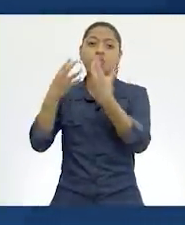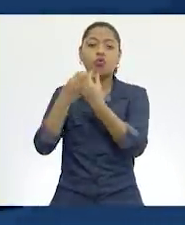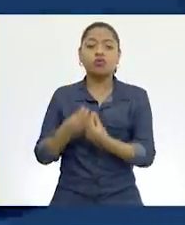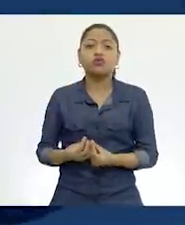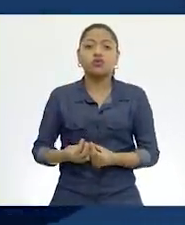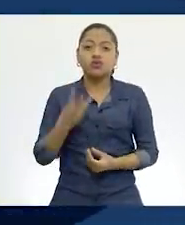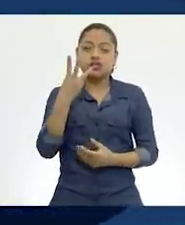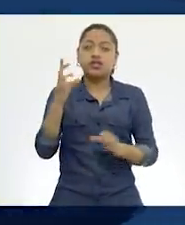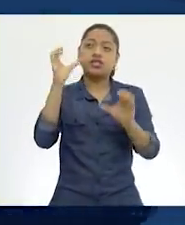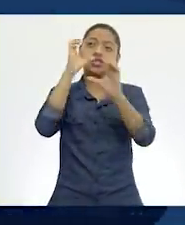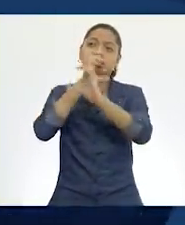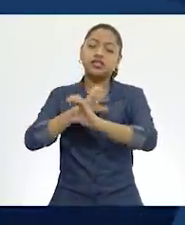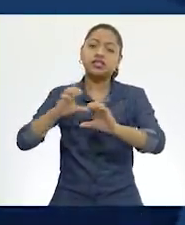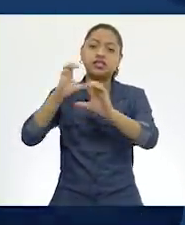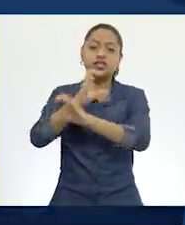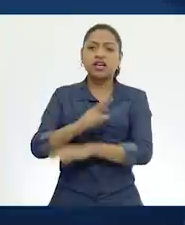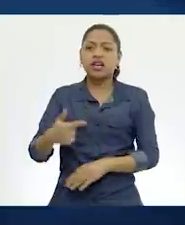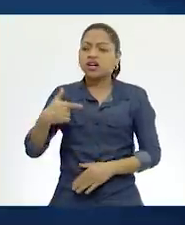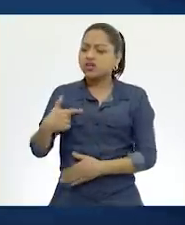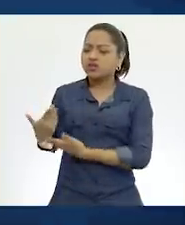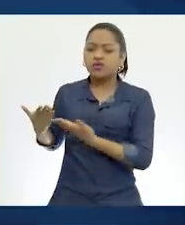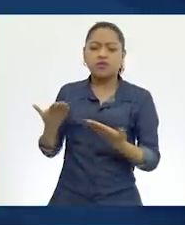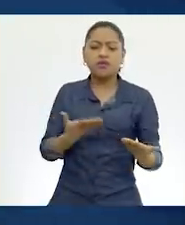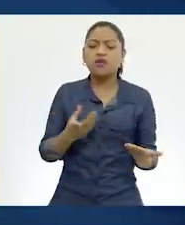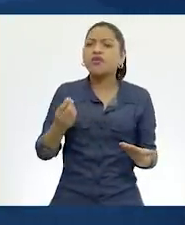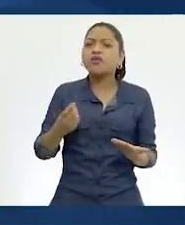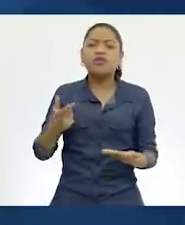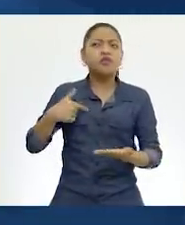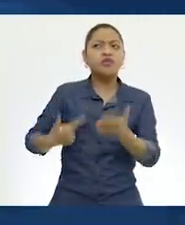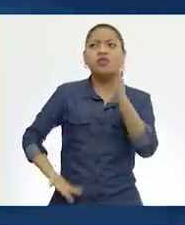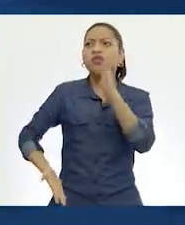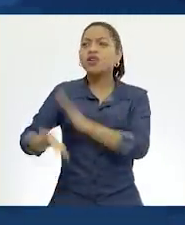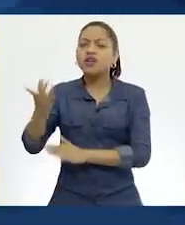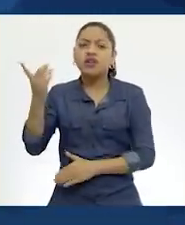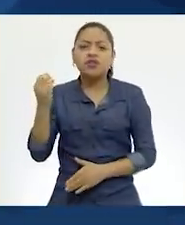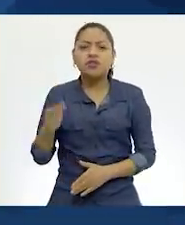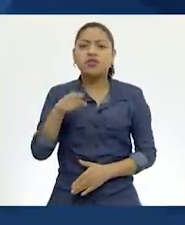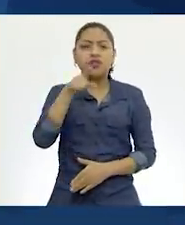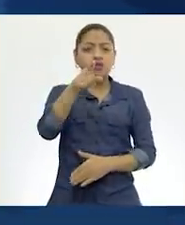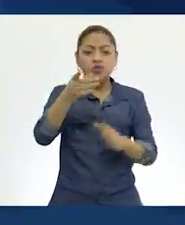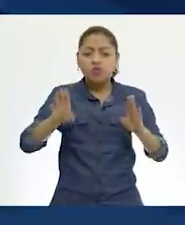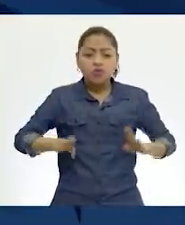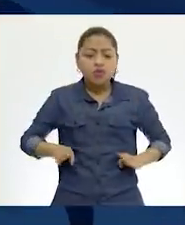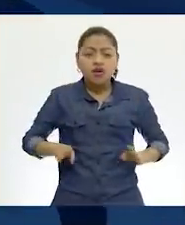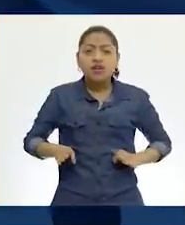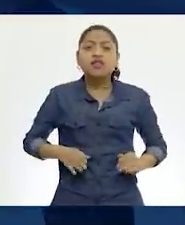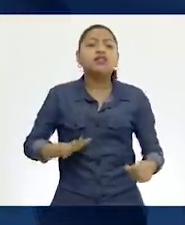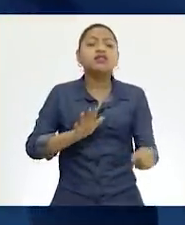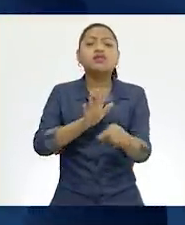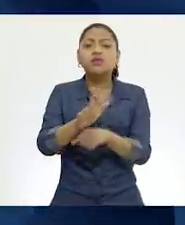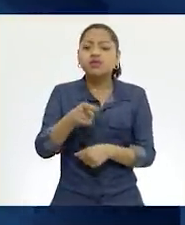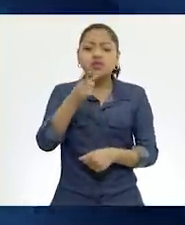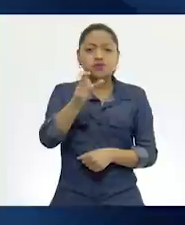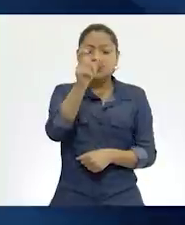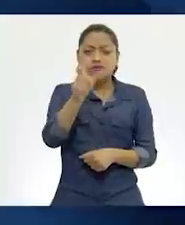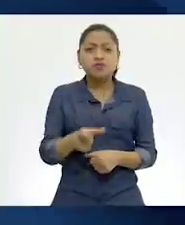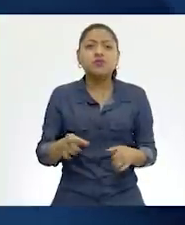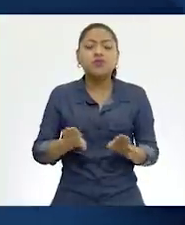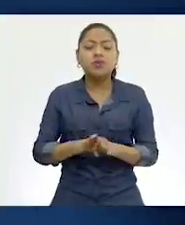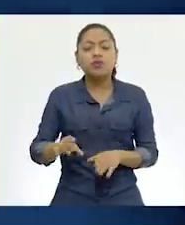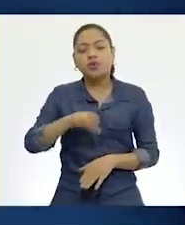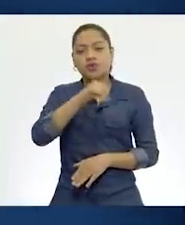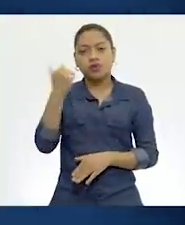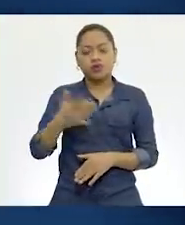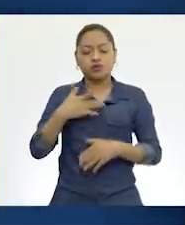¿De dónde vengo? ¿A dónde voy? ¿Quién eres? ¿Quién soy? Siguiente